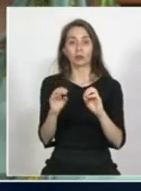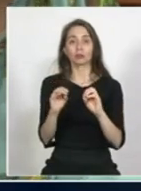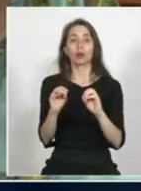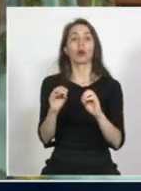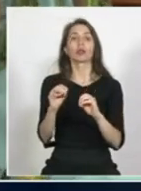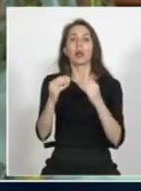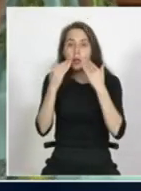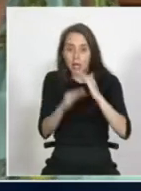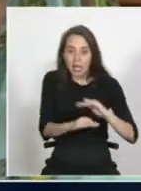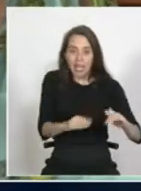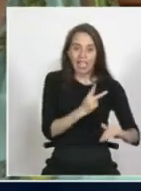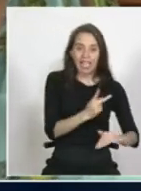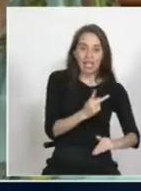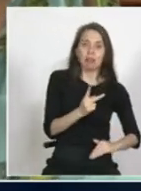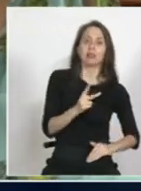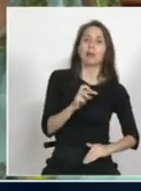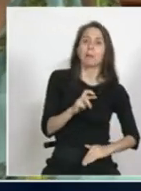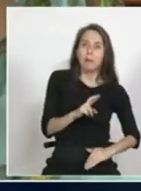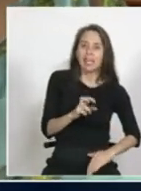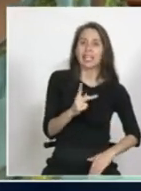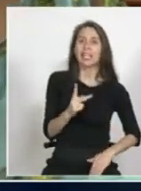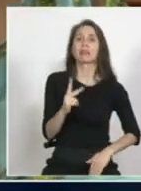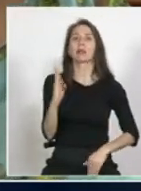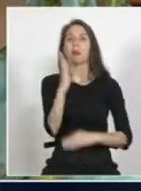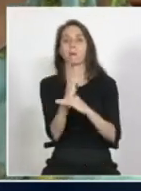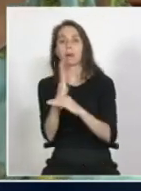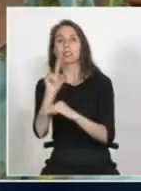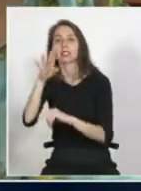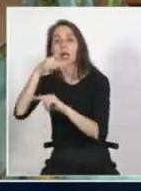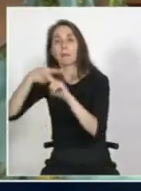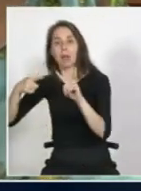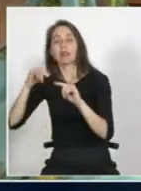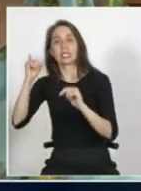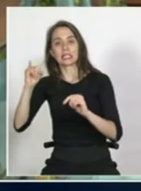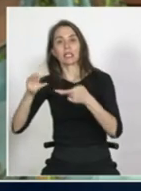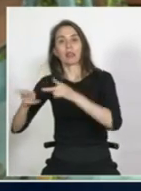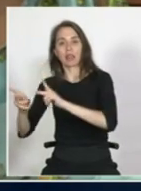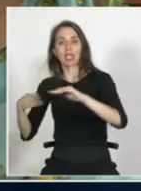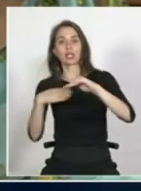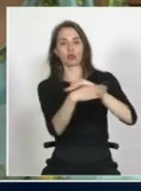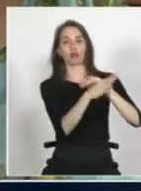parvulario enseñanza básica y media ahora